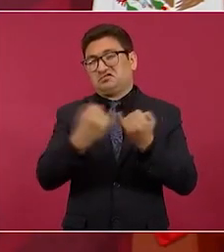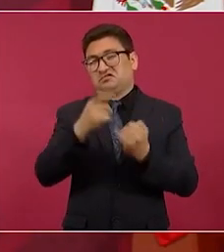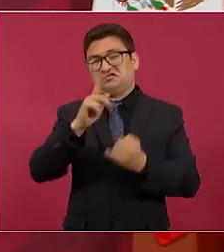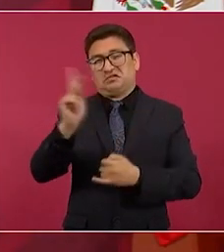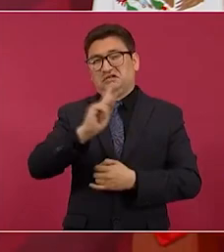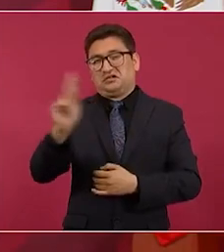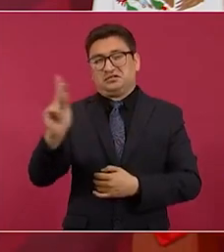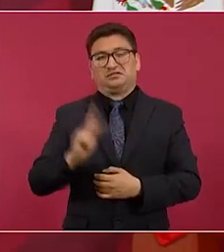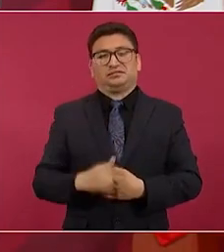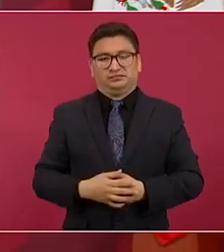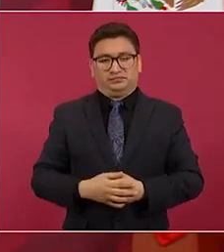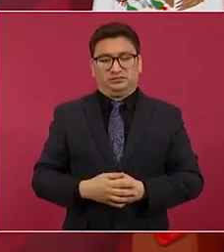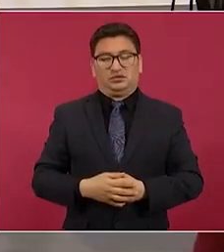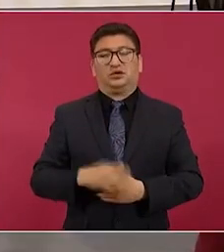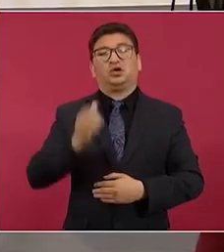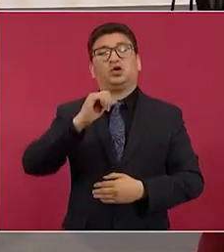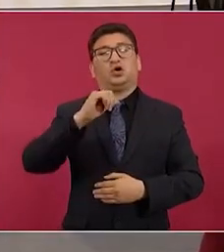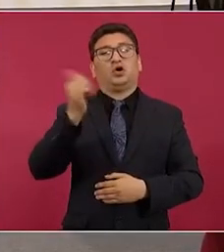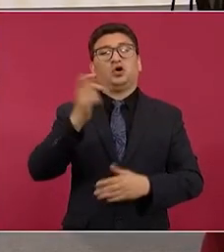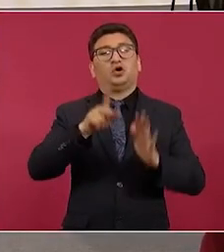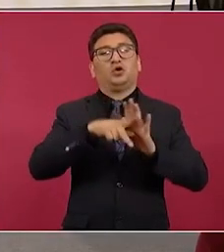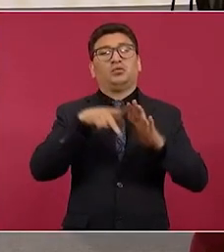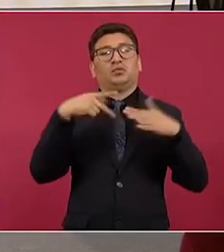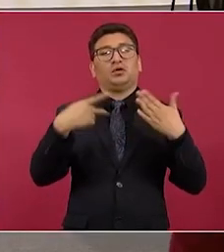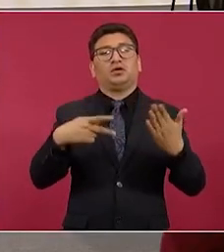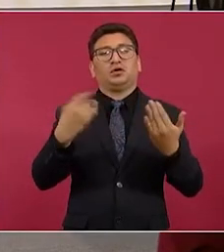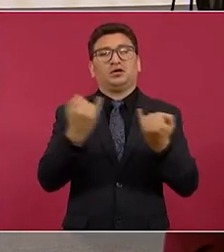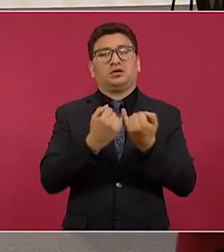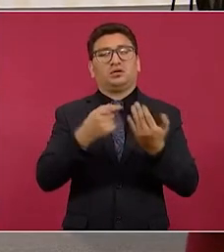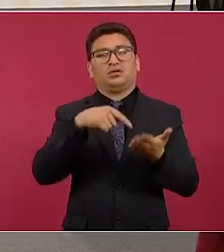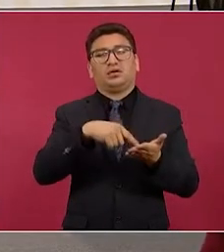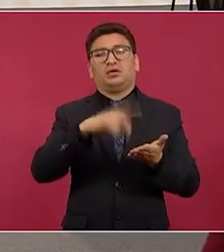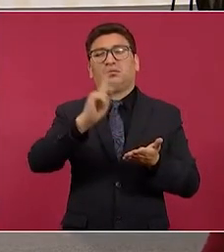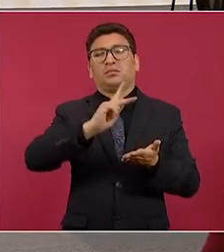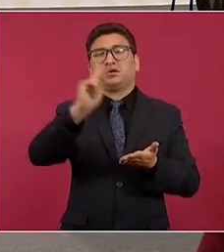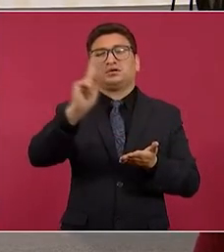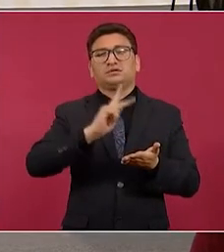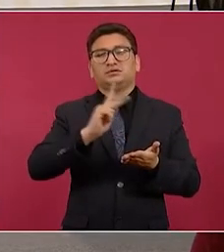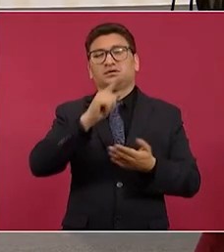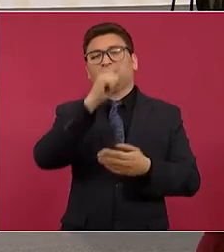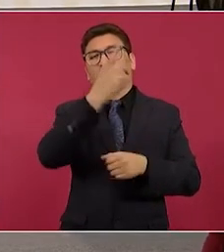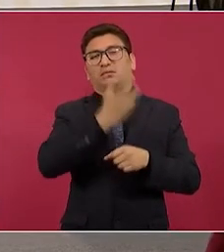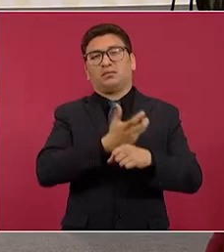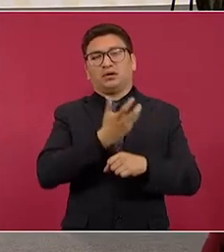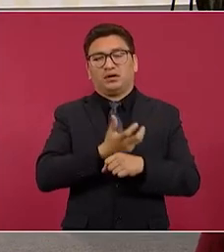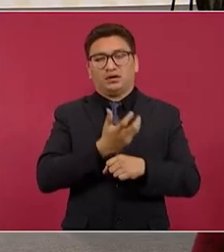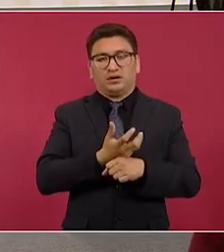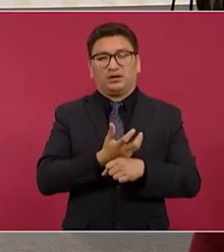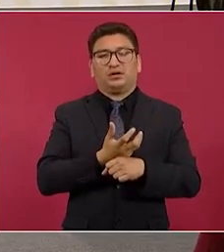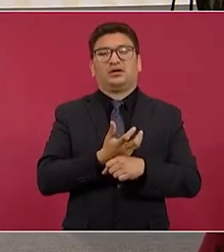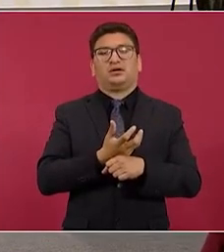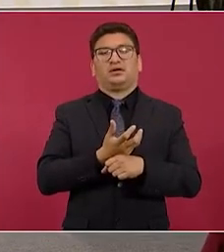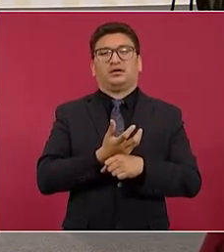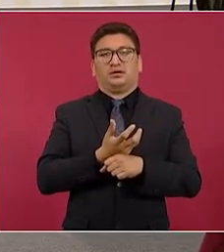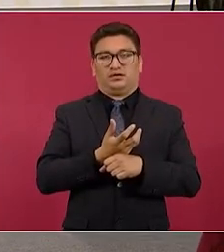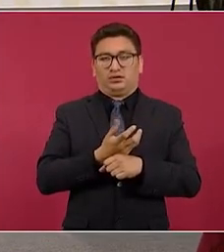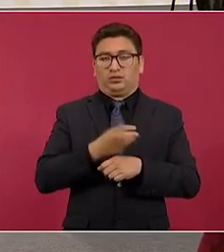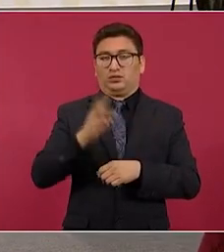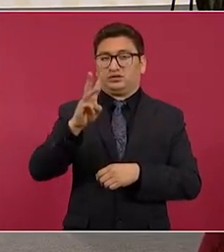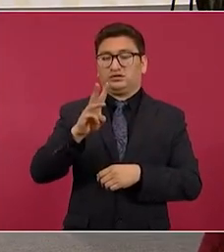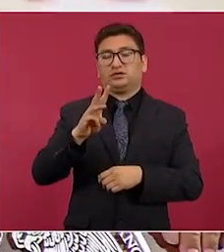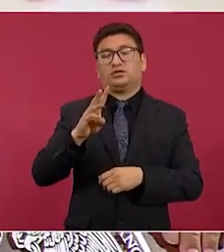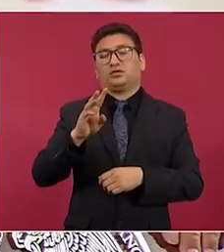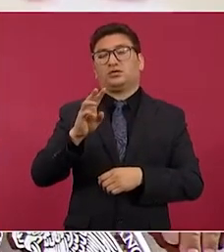los periódicos de Estados Unidos, el Washington